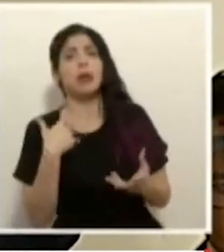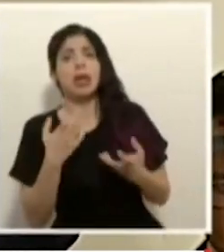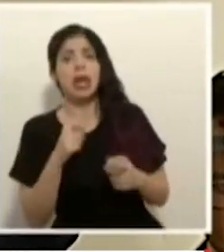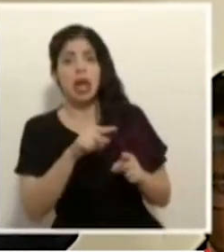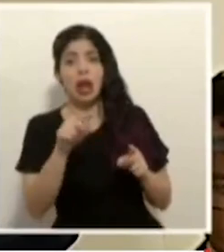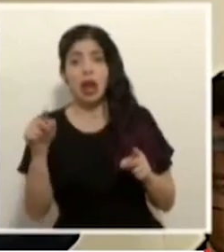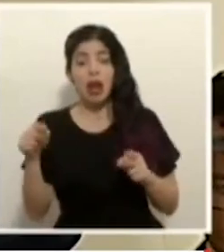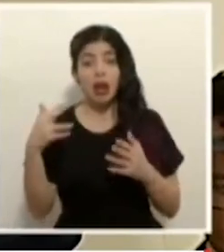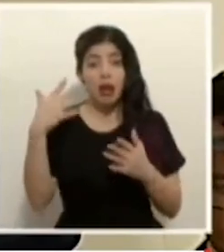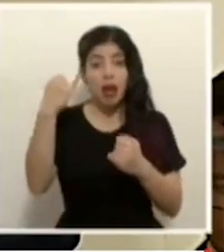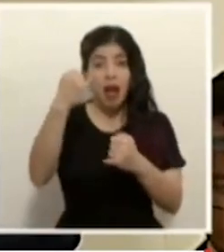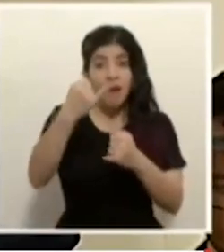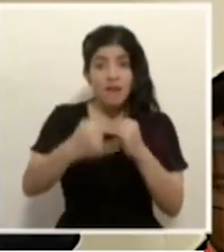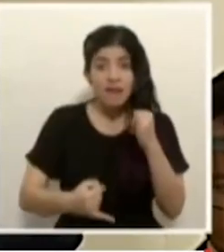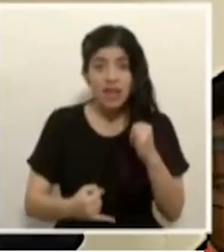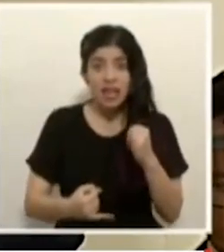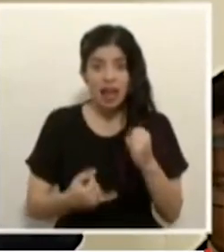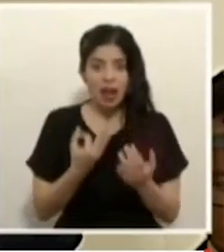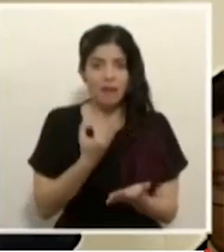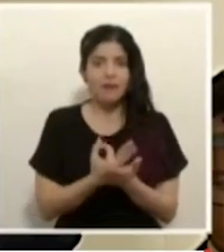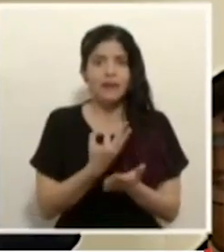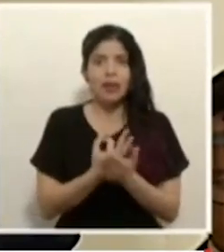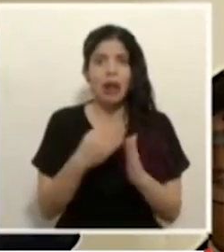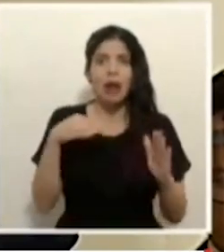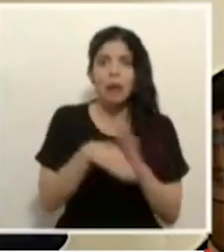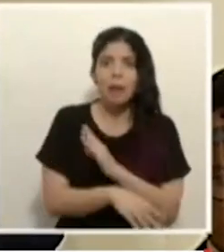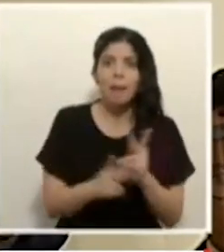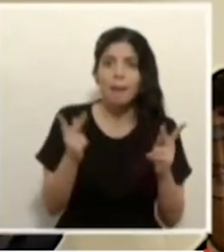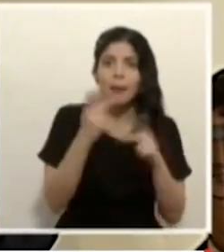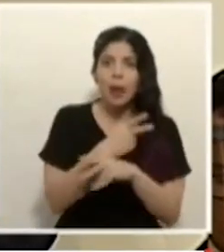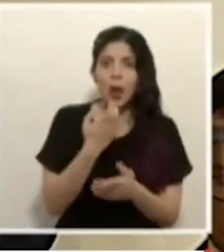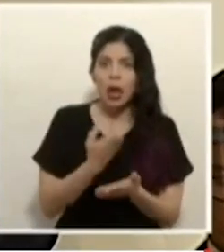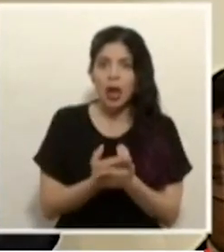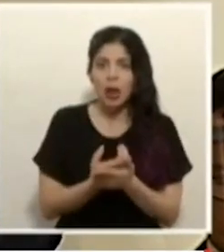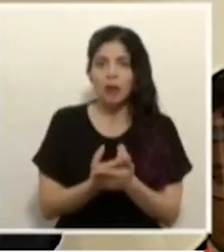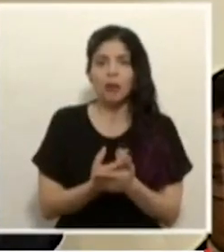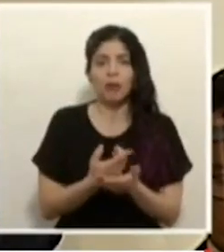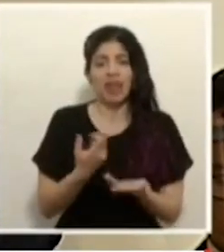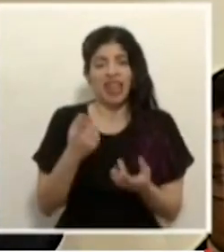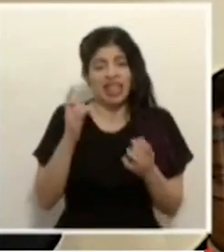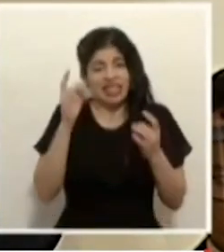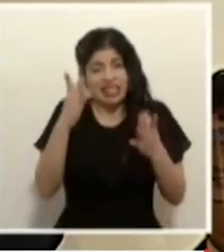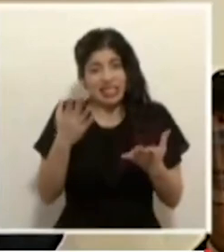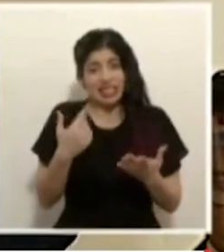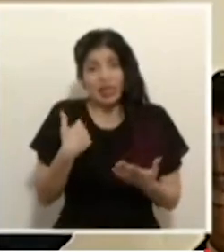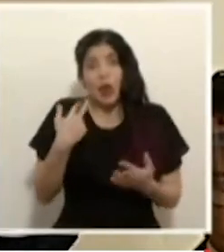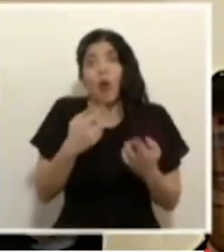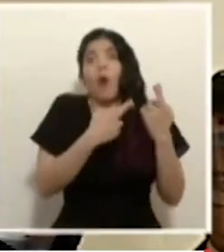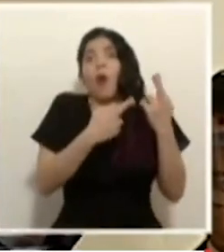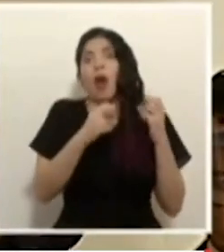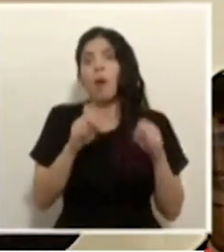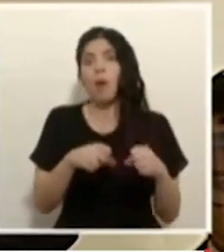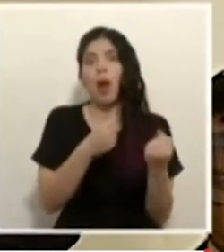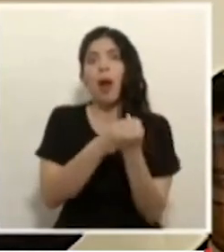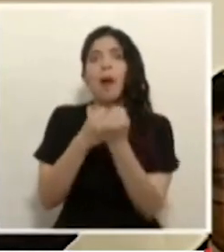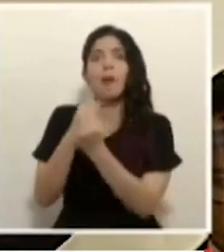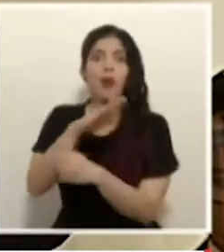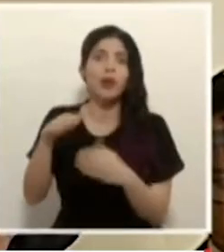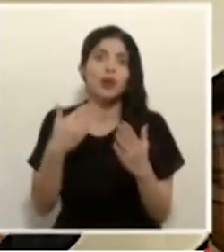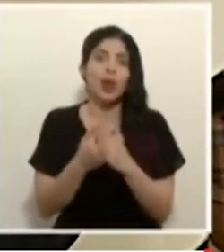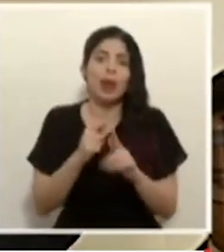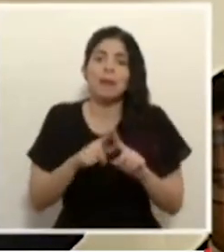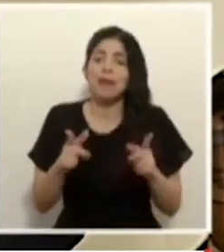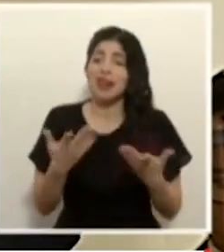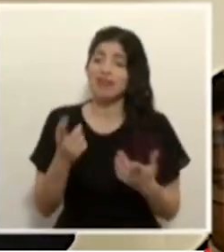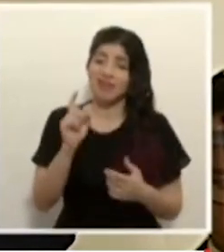y terminamos todavía con unas finanzas públicas peores y es un ejercicio odioso uno quisiera poder apoyar a todos pero